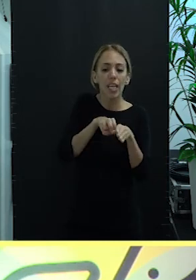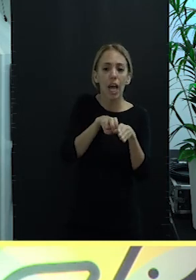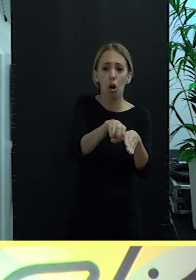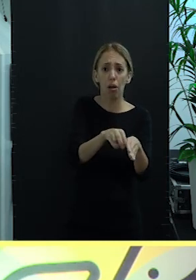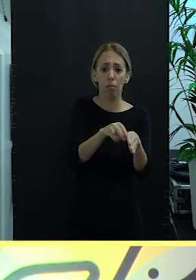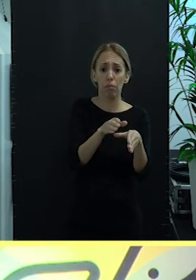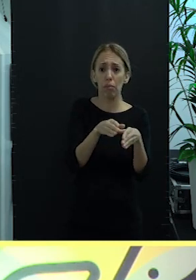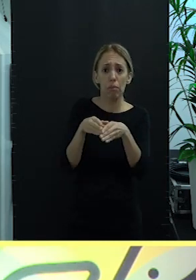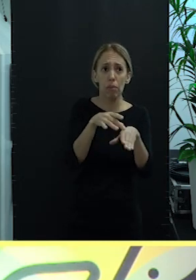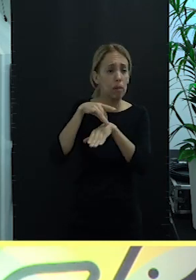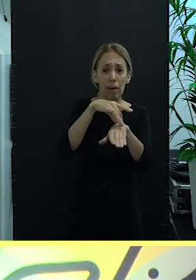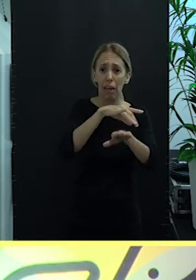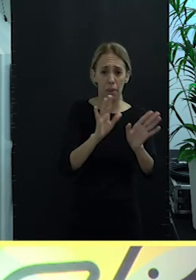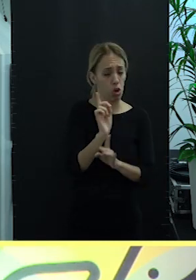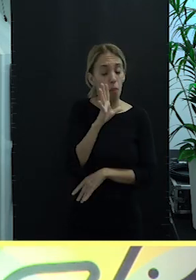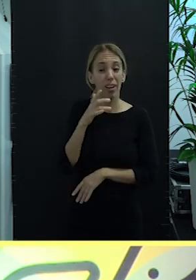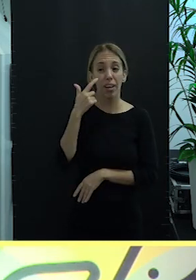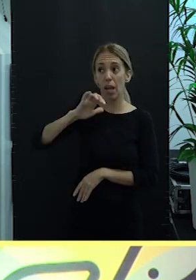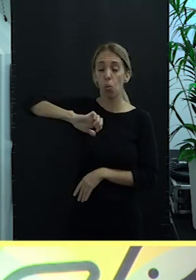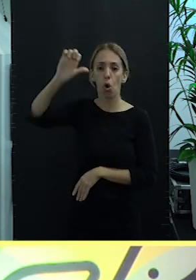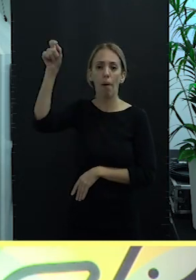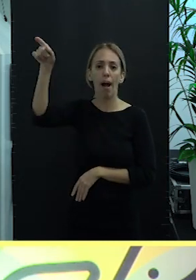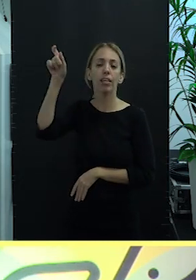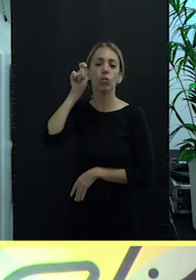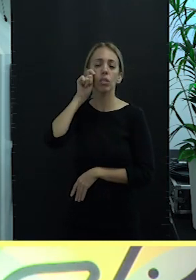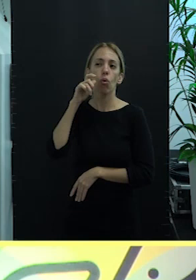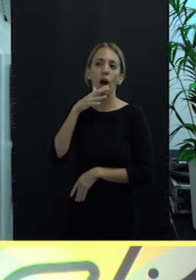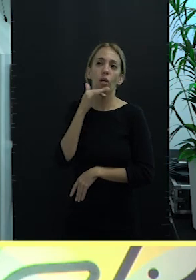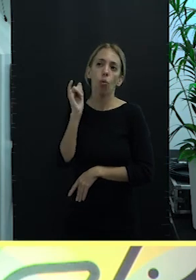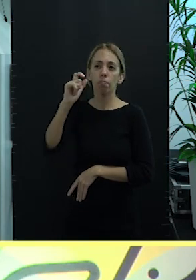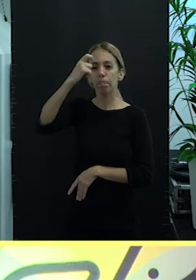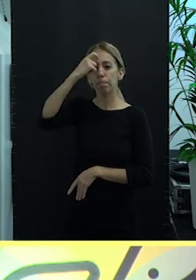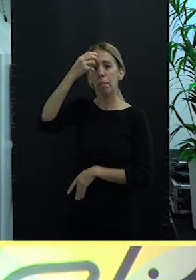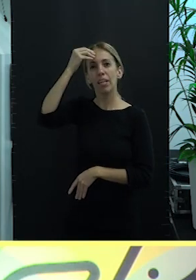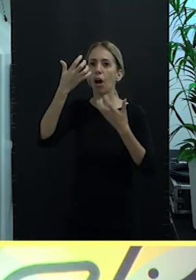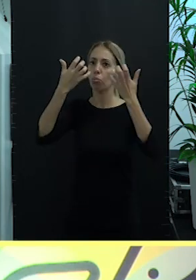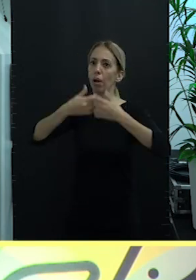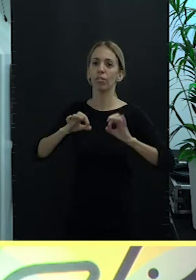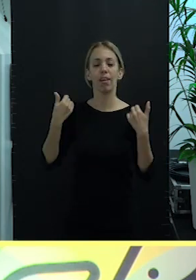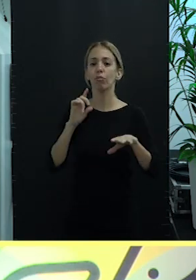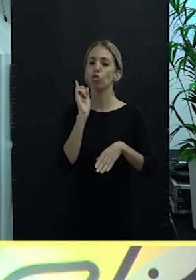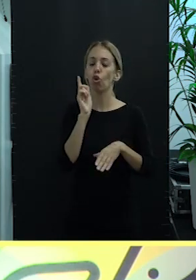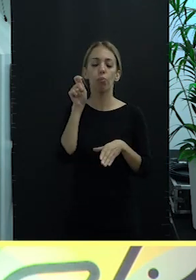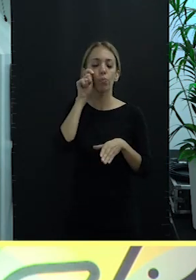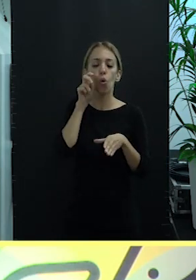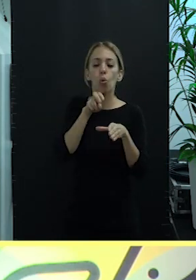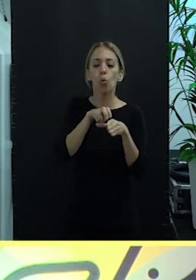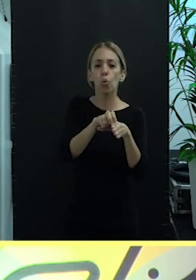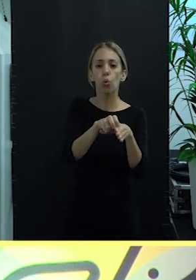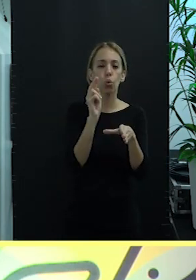Azul a nivel de toda Europa, el turismo azul se identifica básicamente con crucero. Eso fue la primera